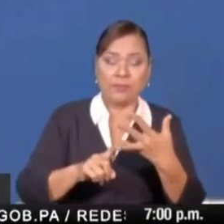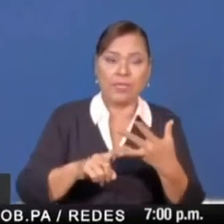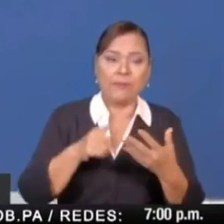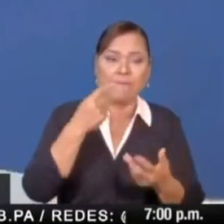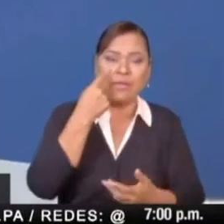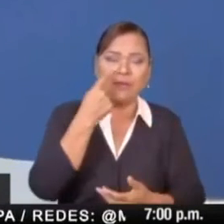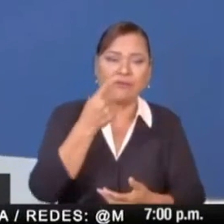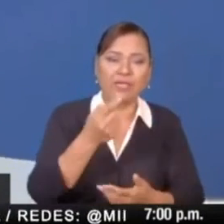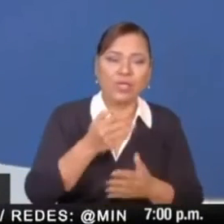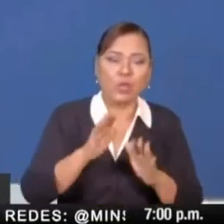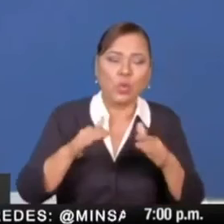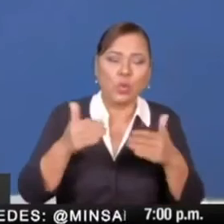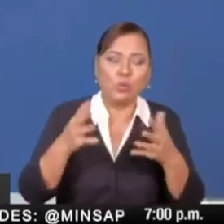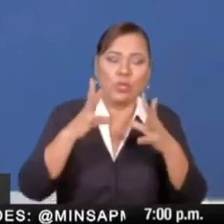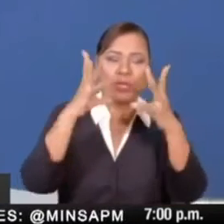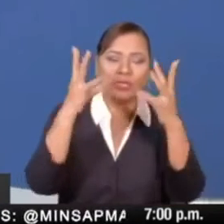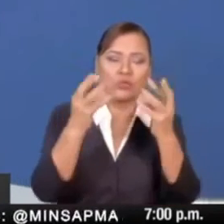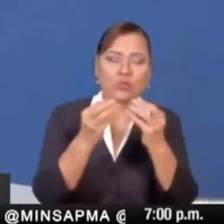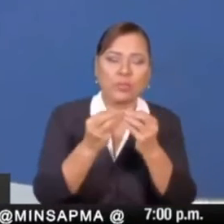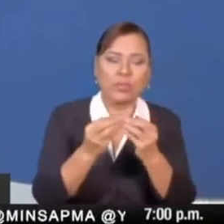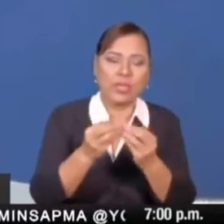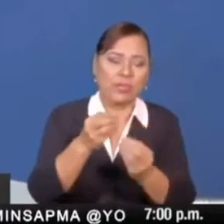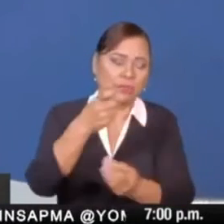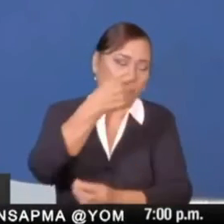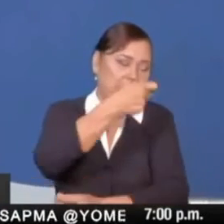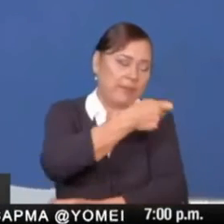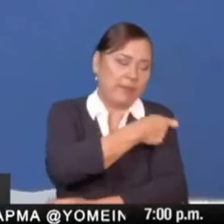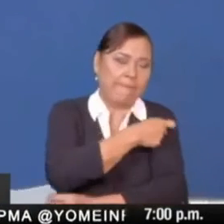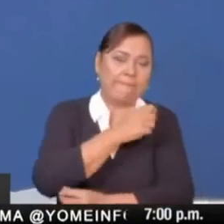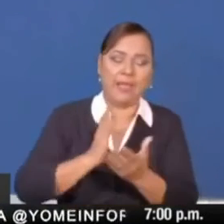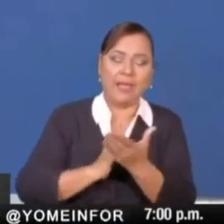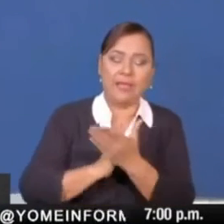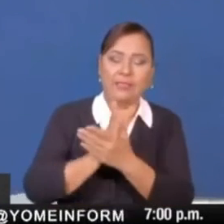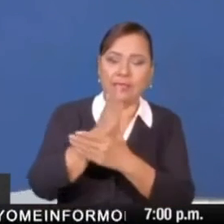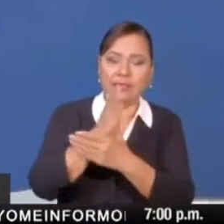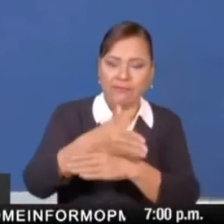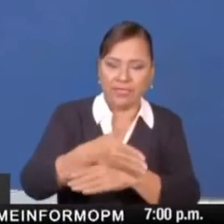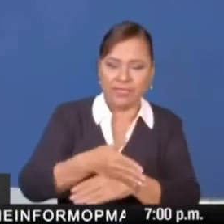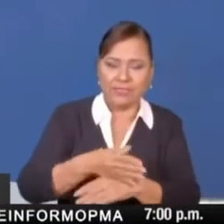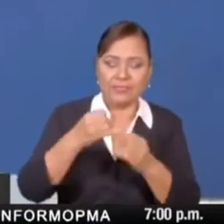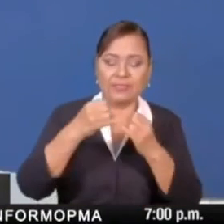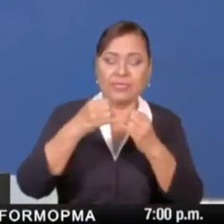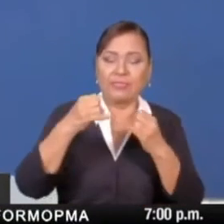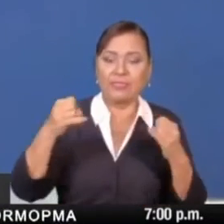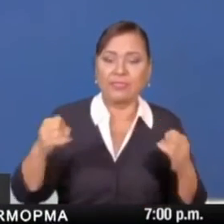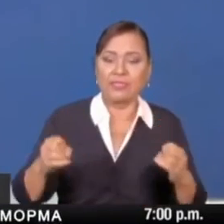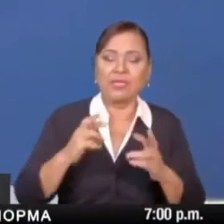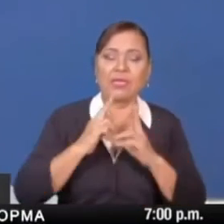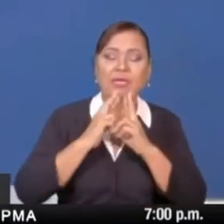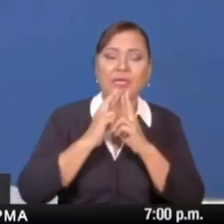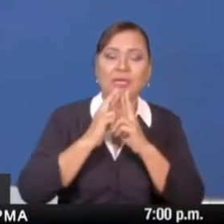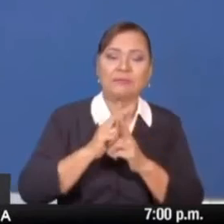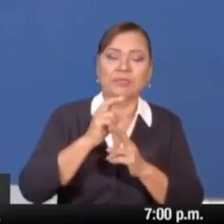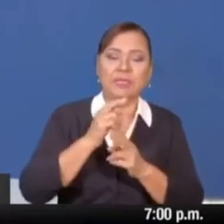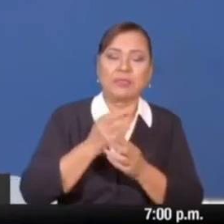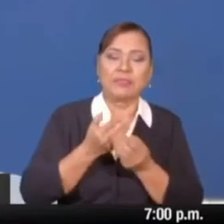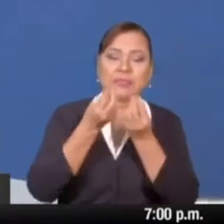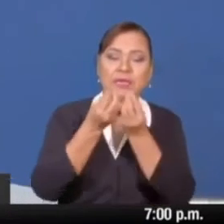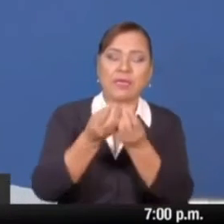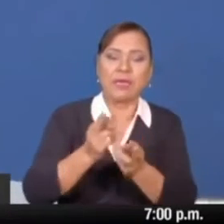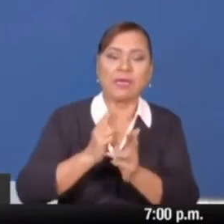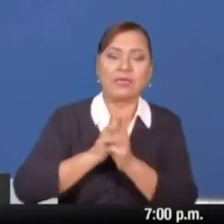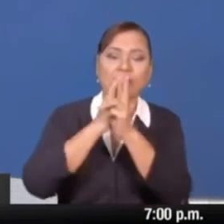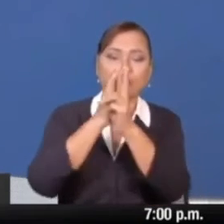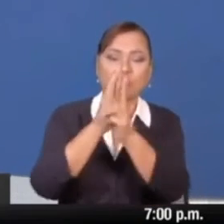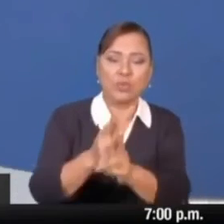a través de un consultorio virtual que dará respuesta a las preguntas de los vacunados, entre